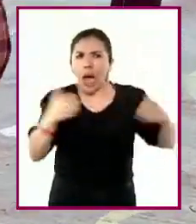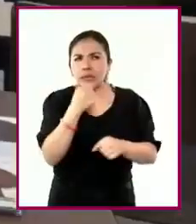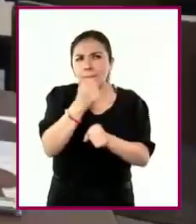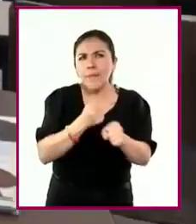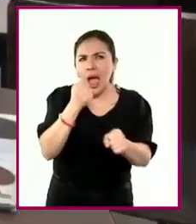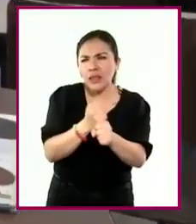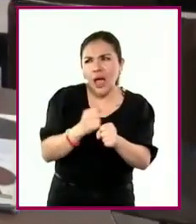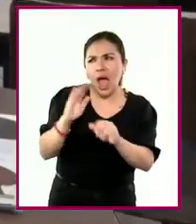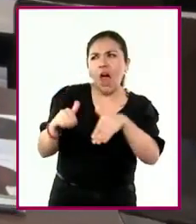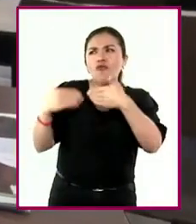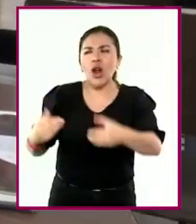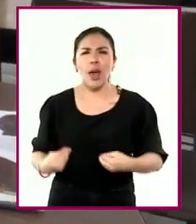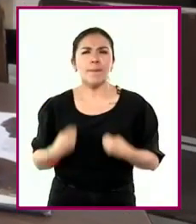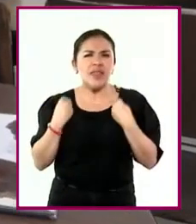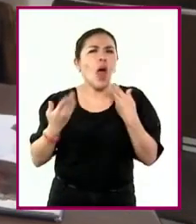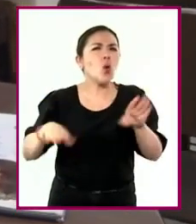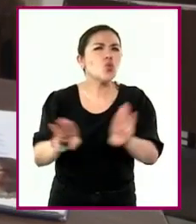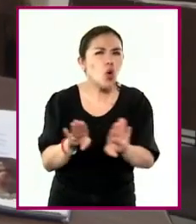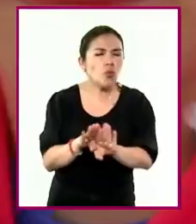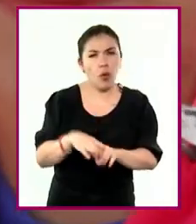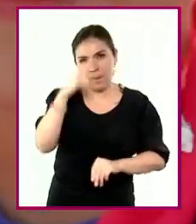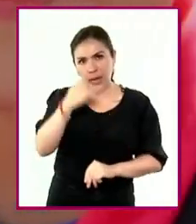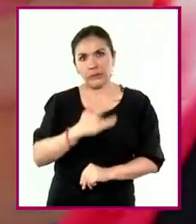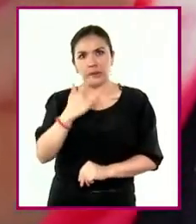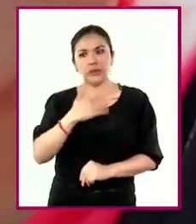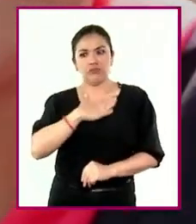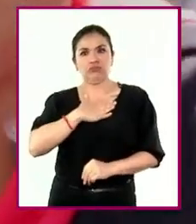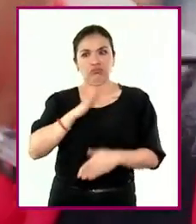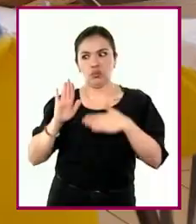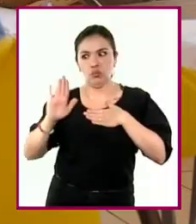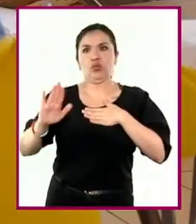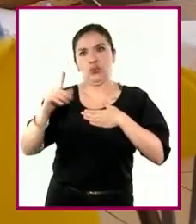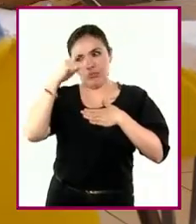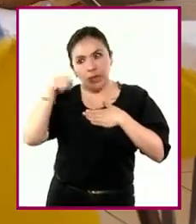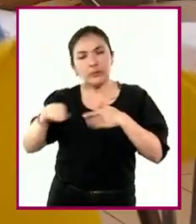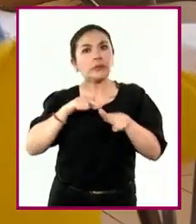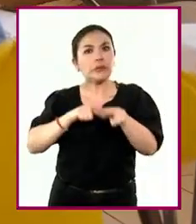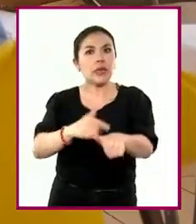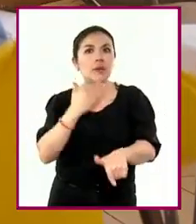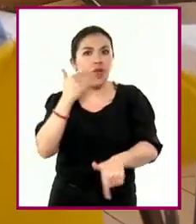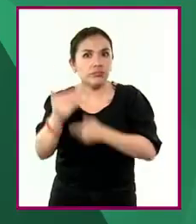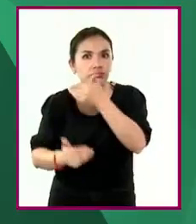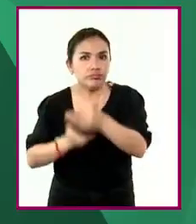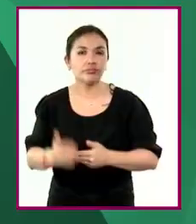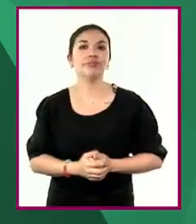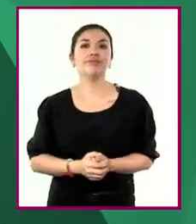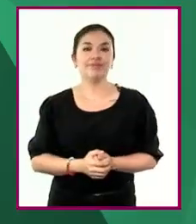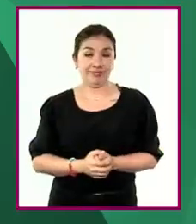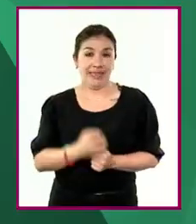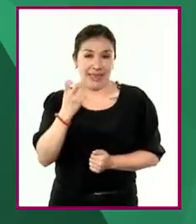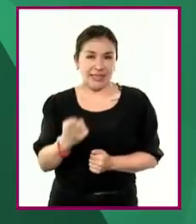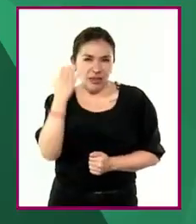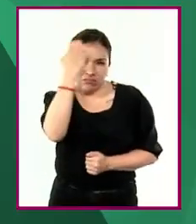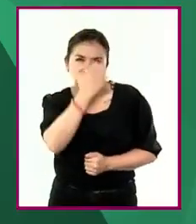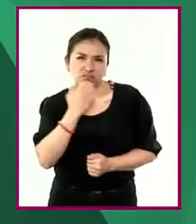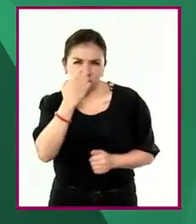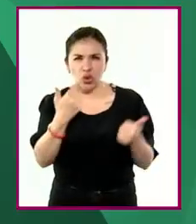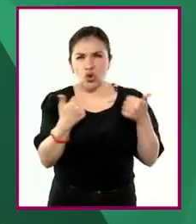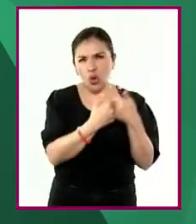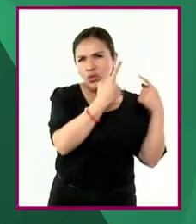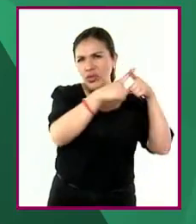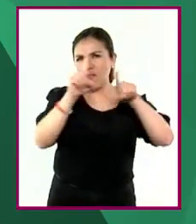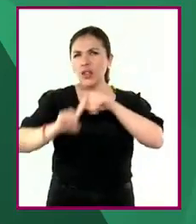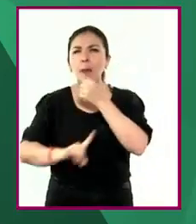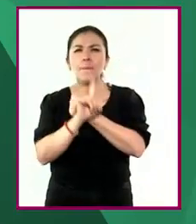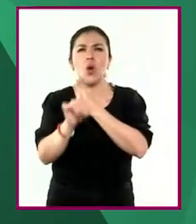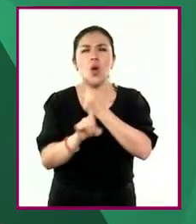practican en la vida cotidiana y realizar compromisos para favorecer su ejercicio. A partir del análisis crítico